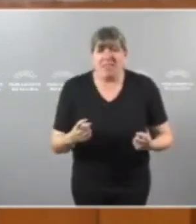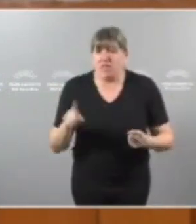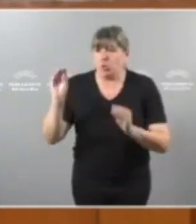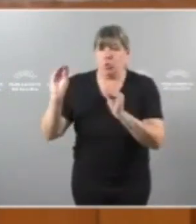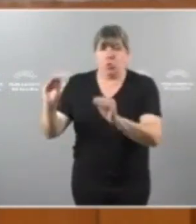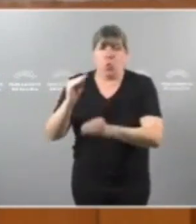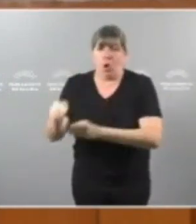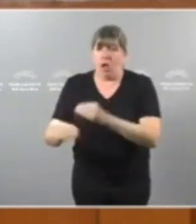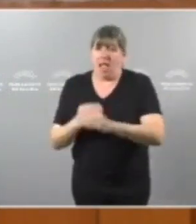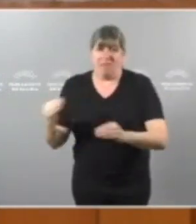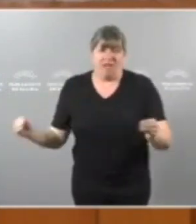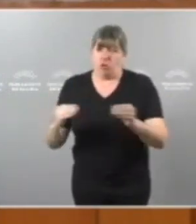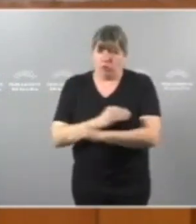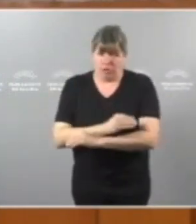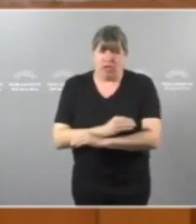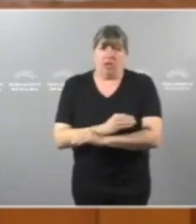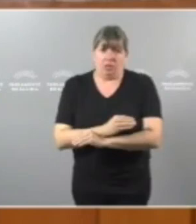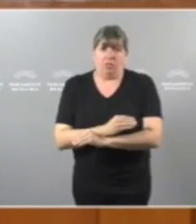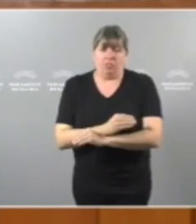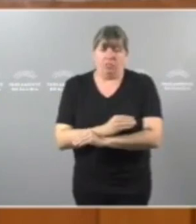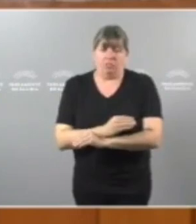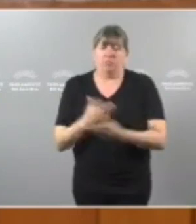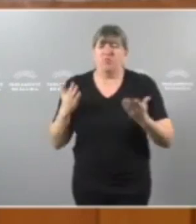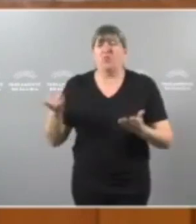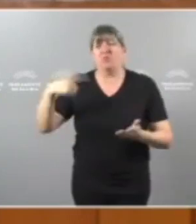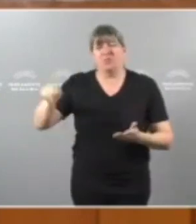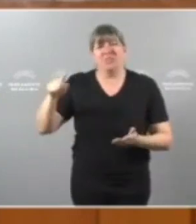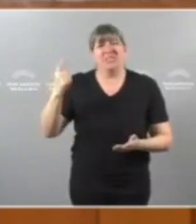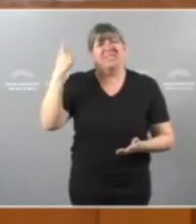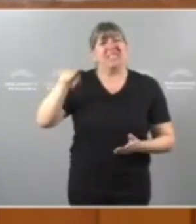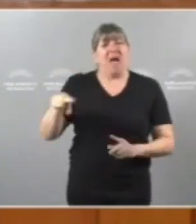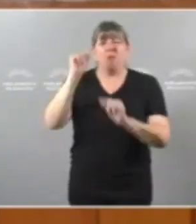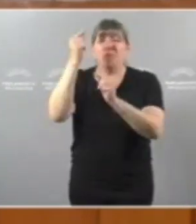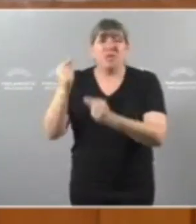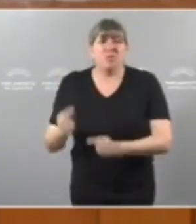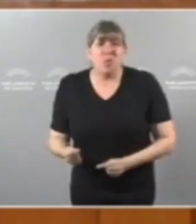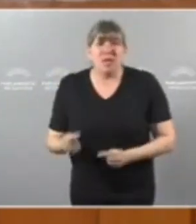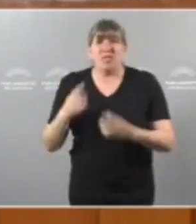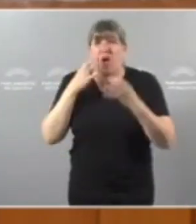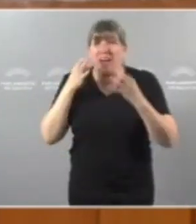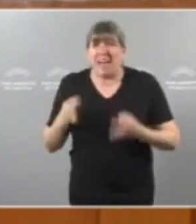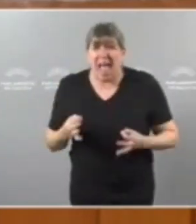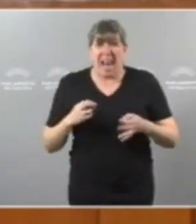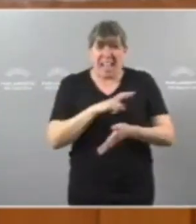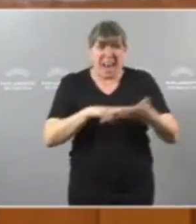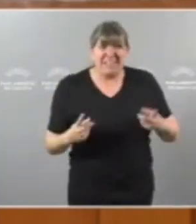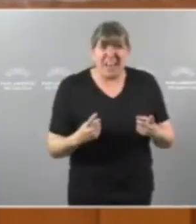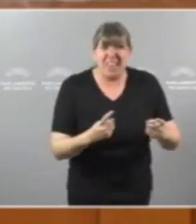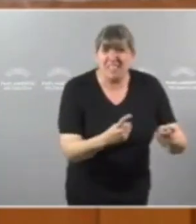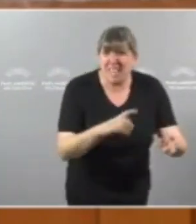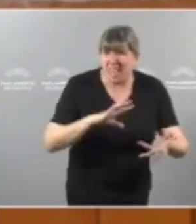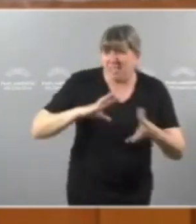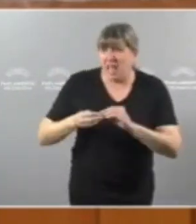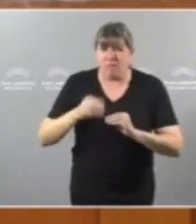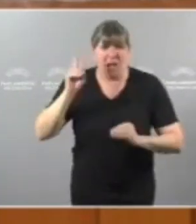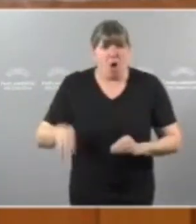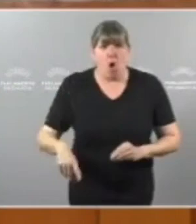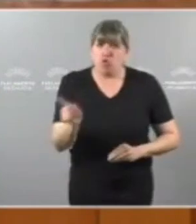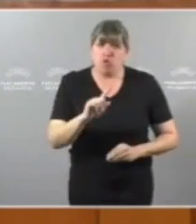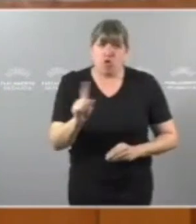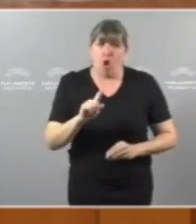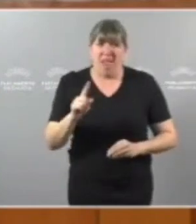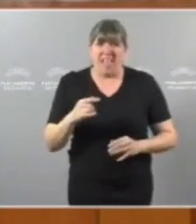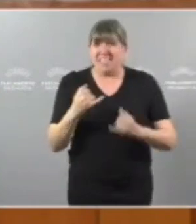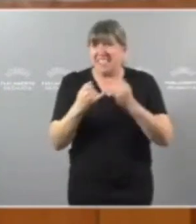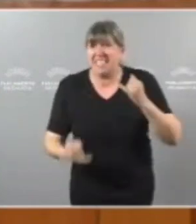momento Tan complicado Vostedes saben Que estes orzamentos Non son os que Necesita Galiza Para sair da crise Que